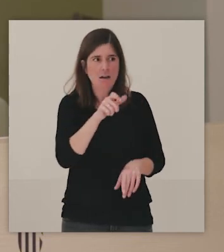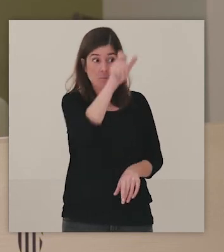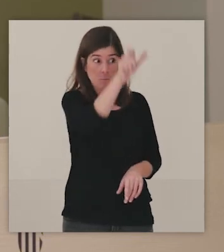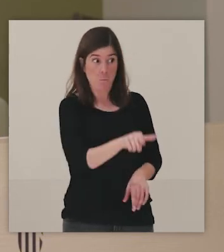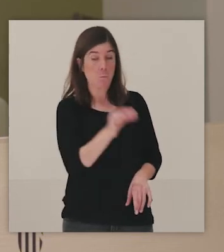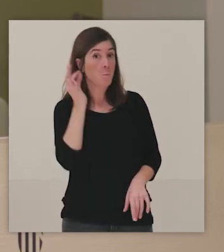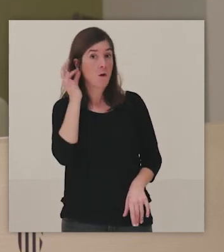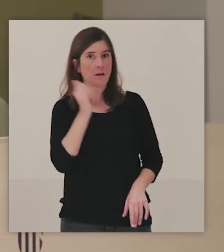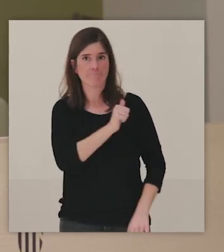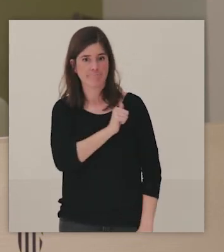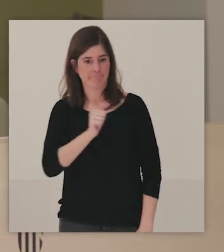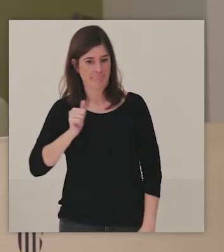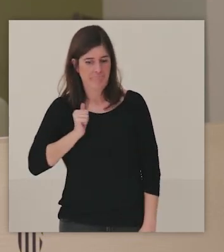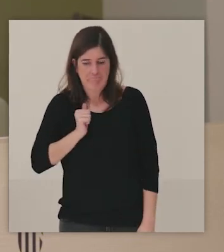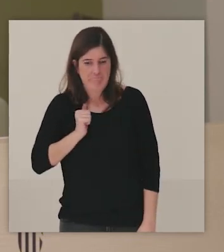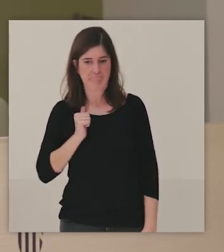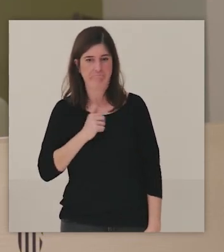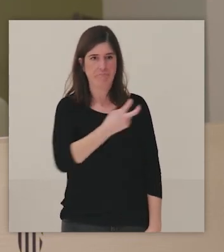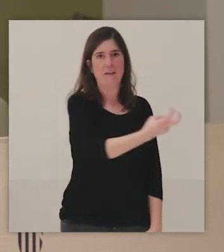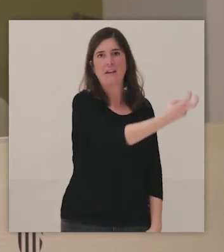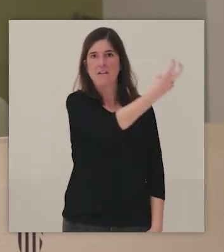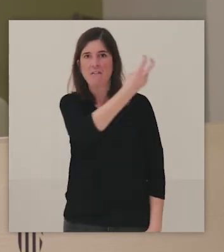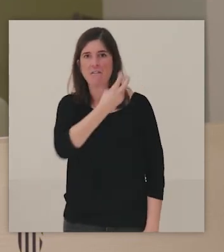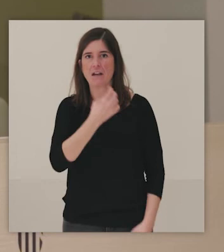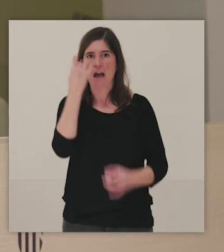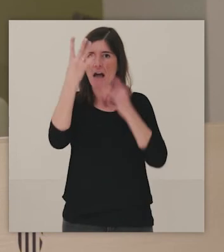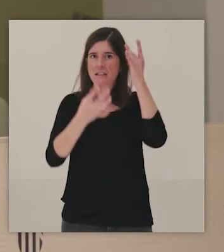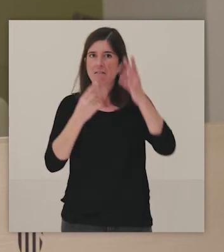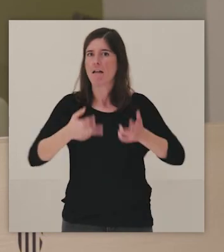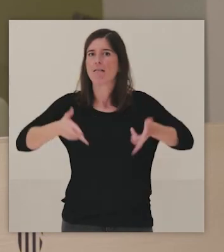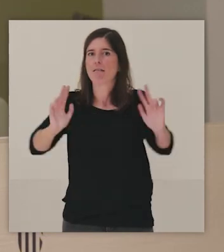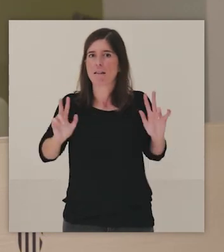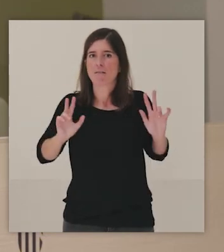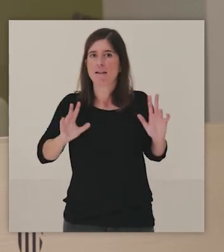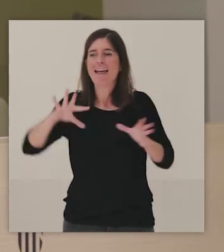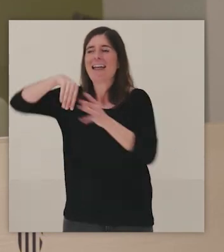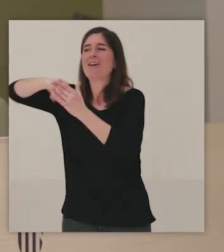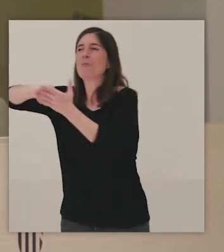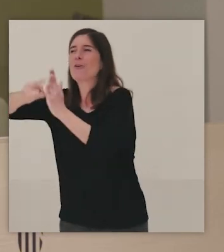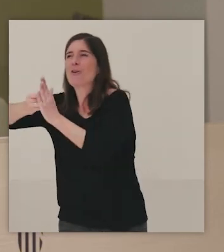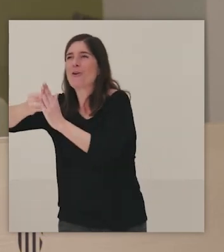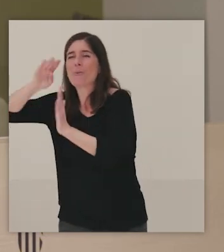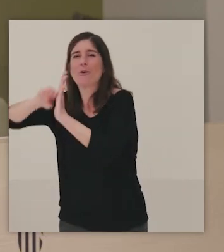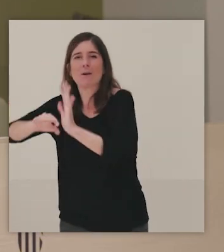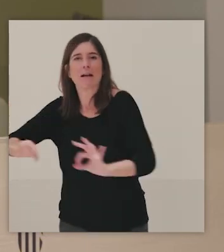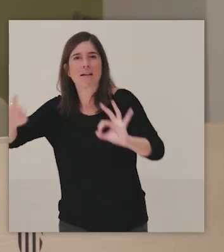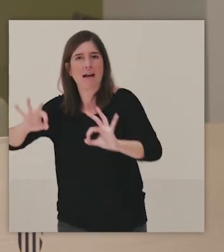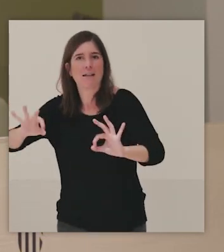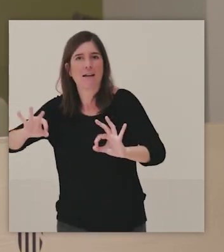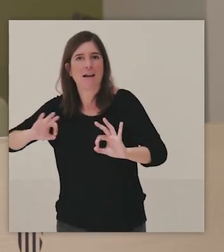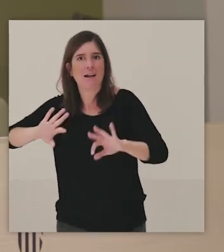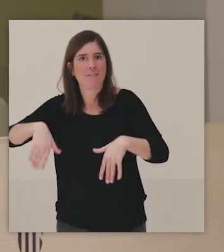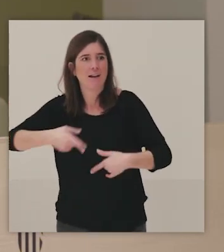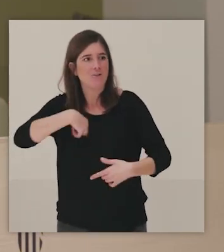entendido o creo que hemos contribuido a que esa persona sienta que el museo